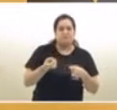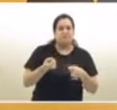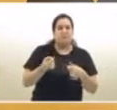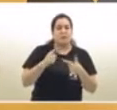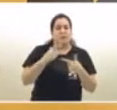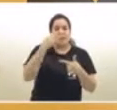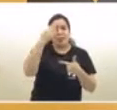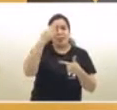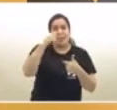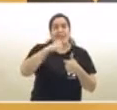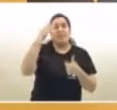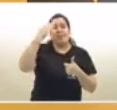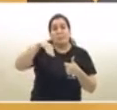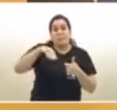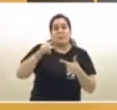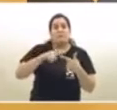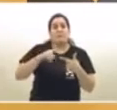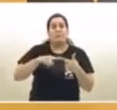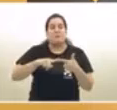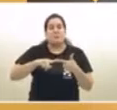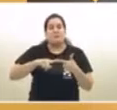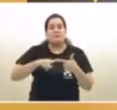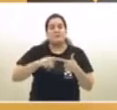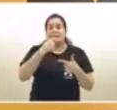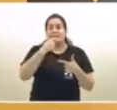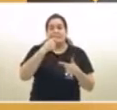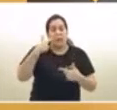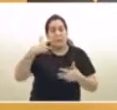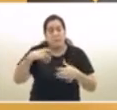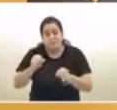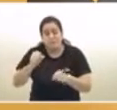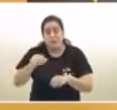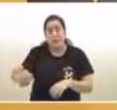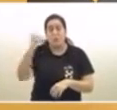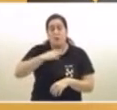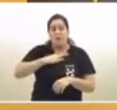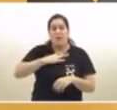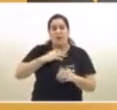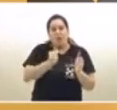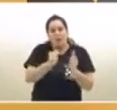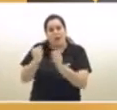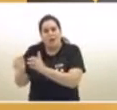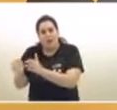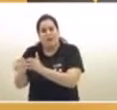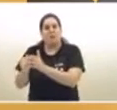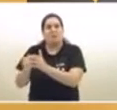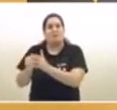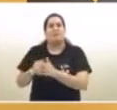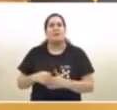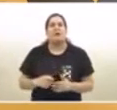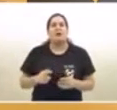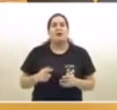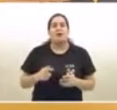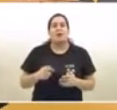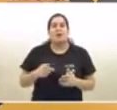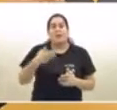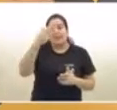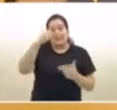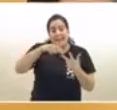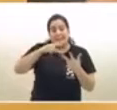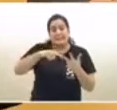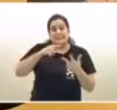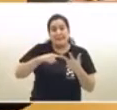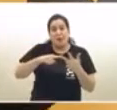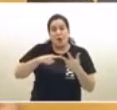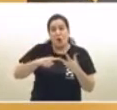aislamiento inmediato de los contagiados. Y tercero, el seguimiento de los contactos estrechos de